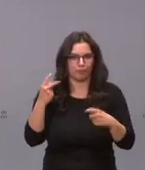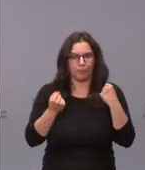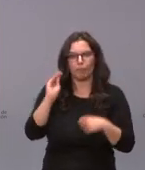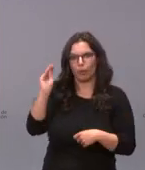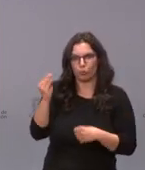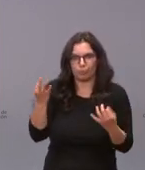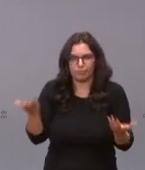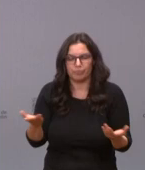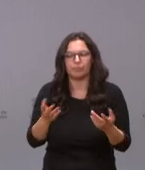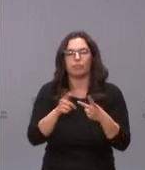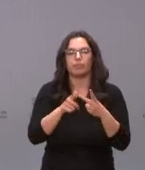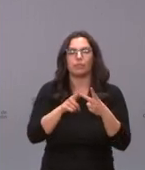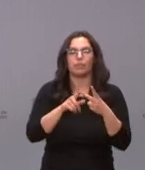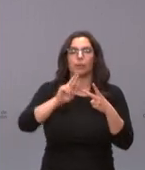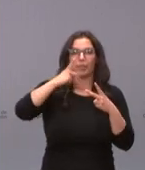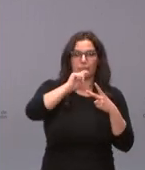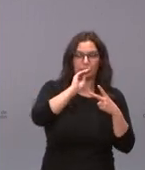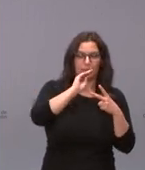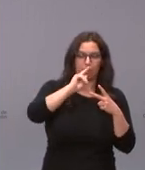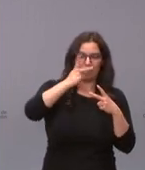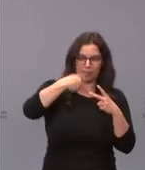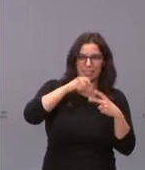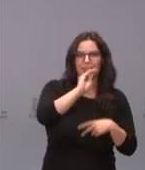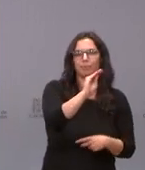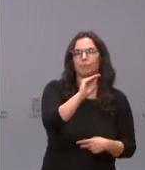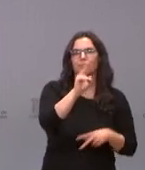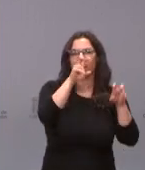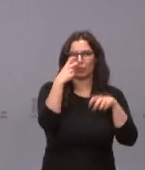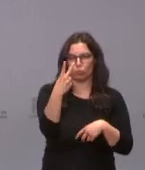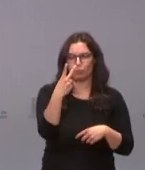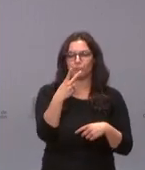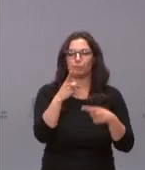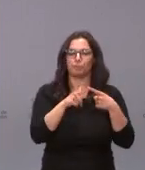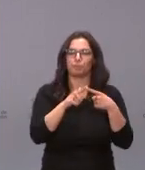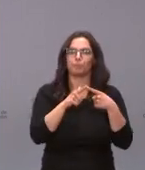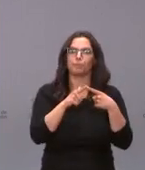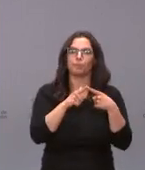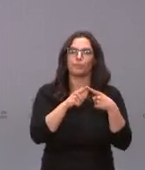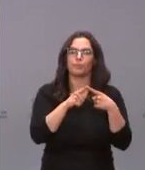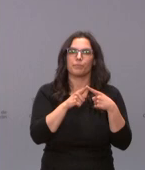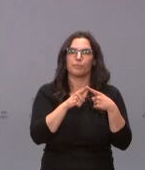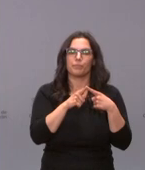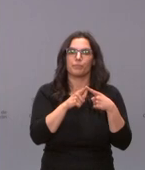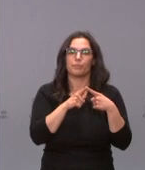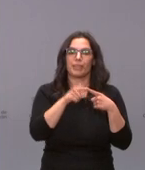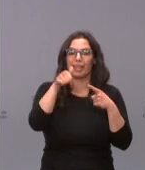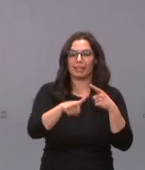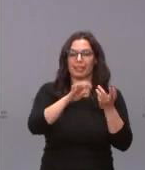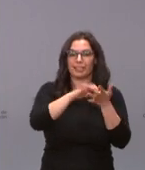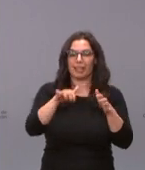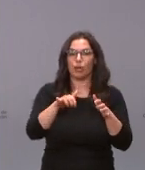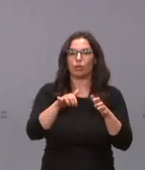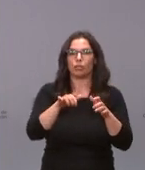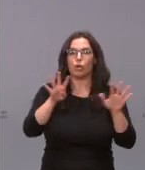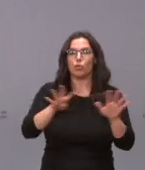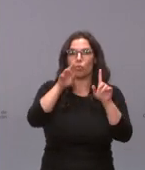y en cuanto al vicepresidente de la junta dos cuestiones la primera cómo van a quedar las medidas en Castilla y León a partir del 9 de